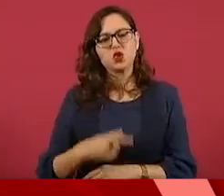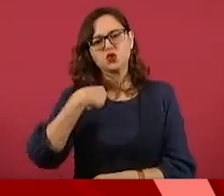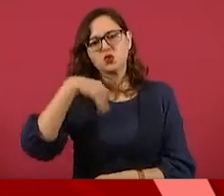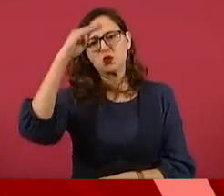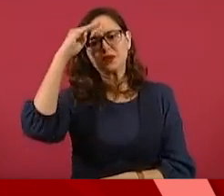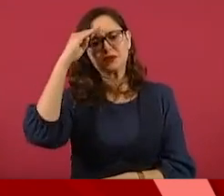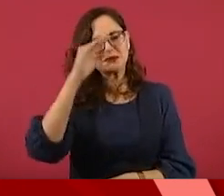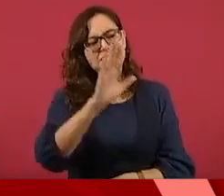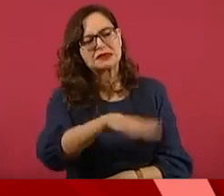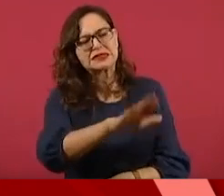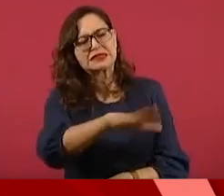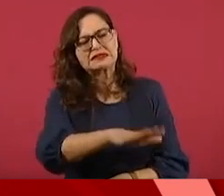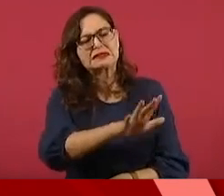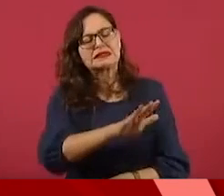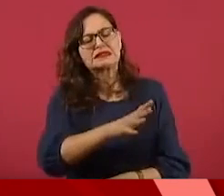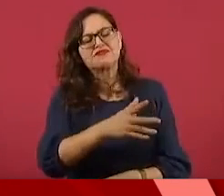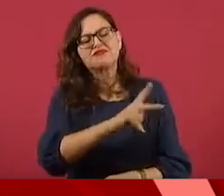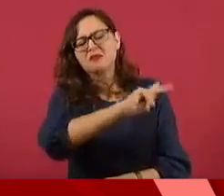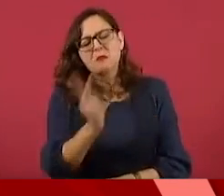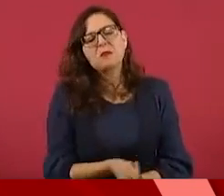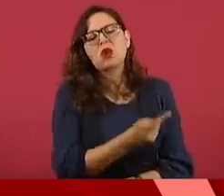sobre el por qué guardan silencio